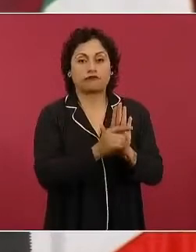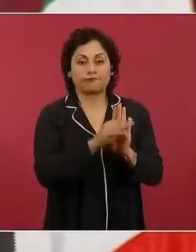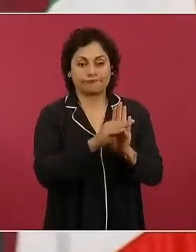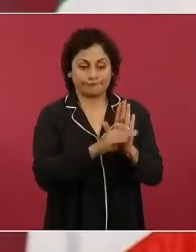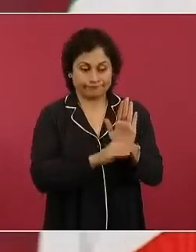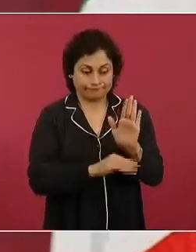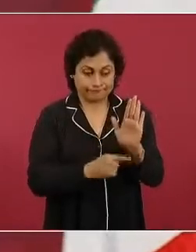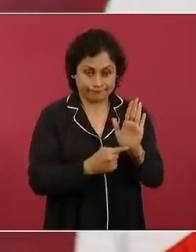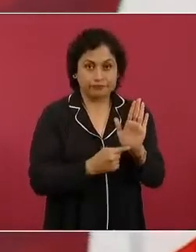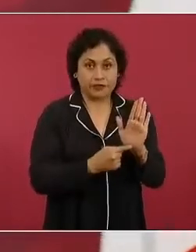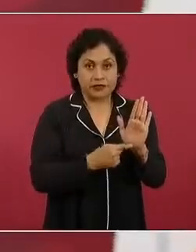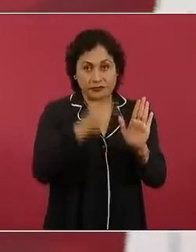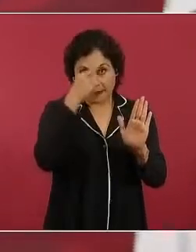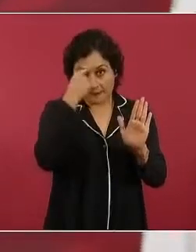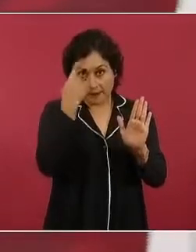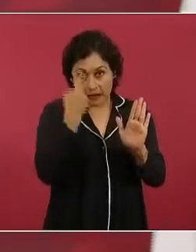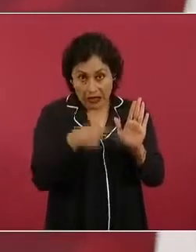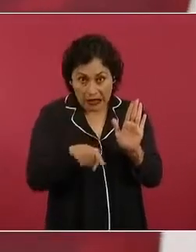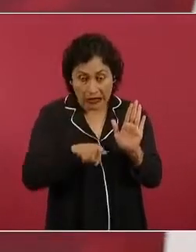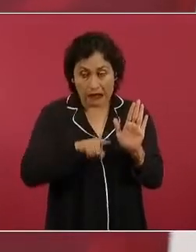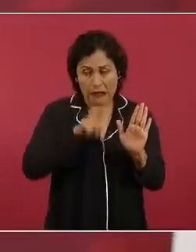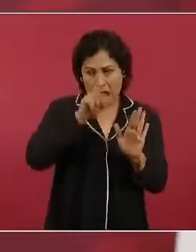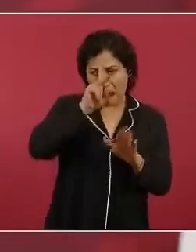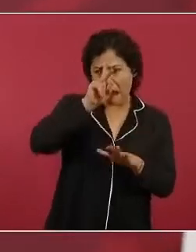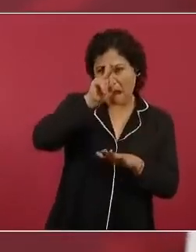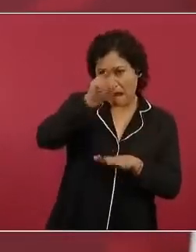para venganzas políticas,